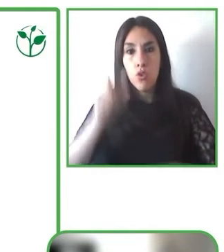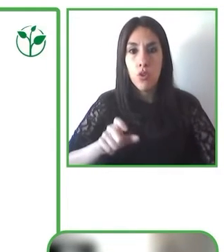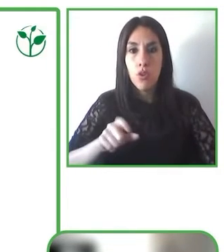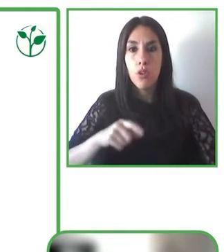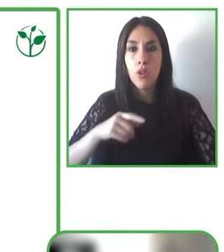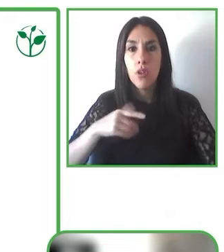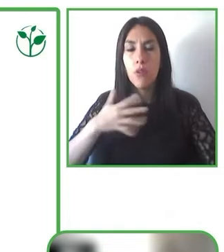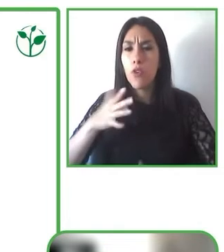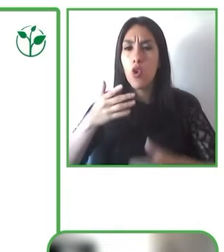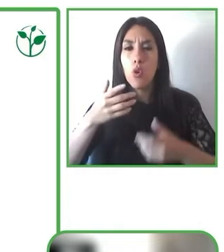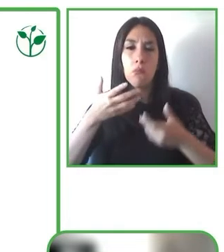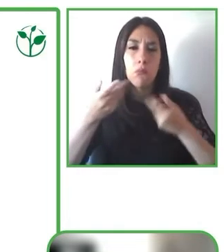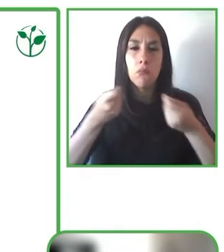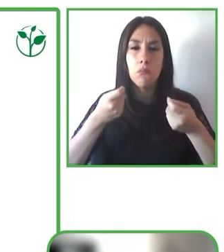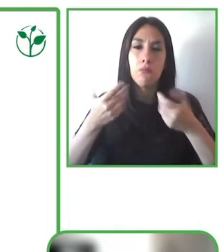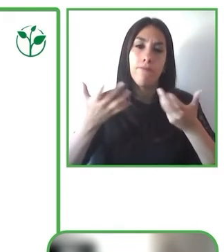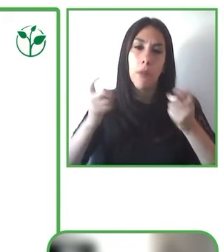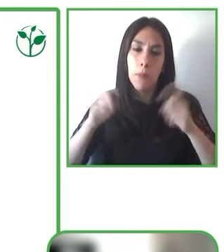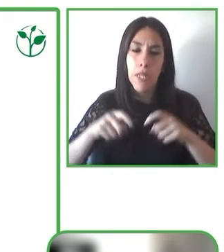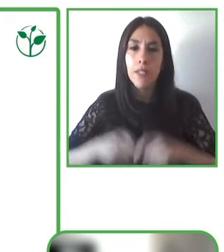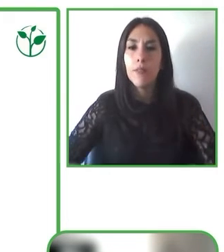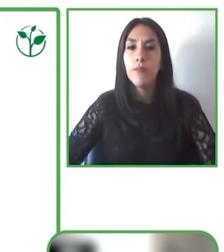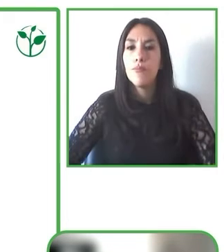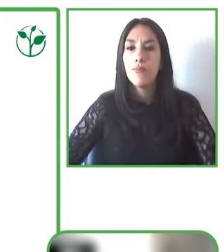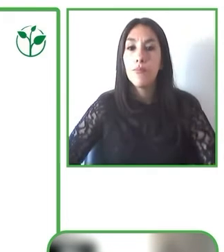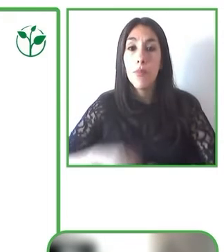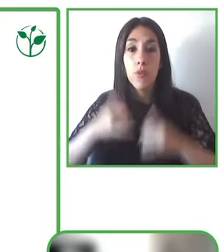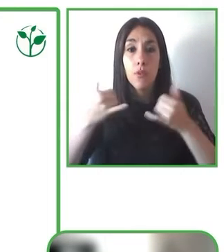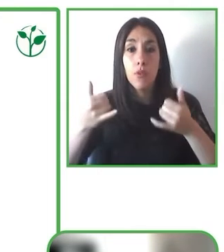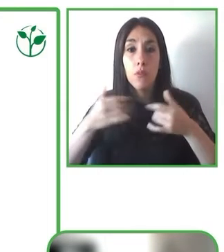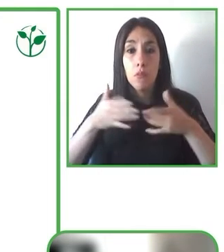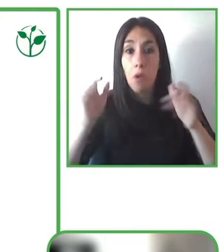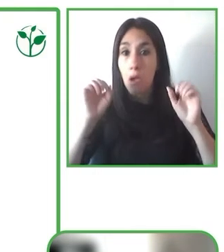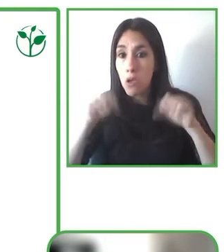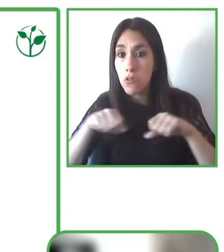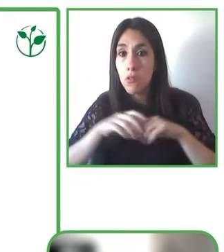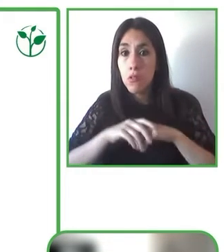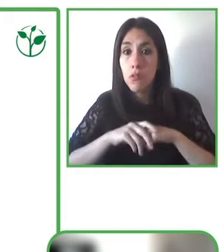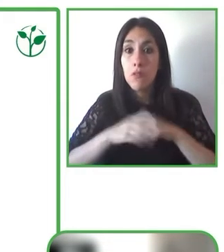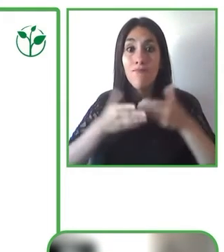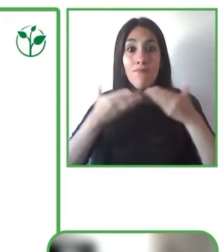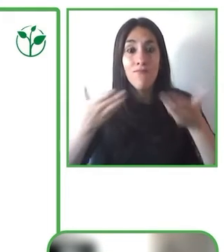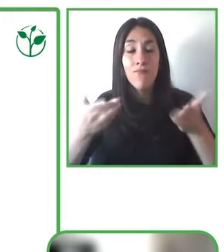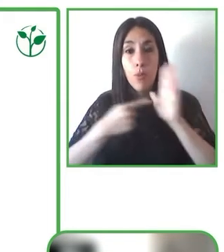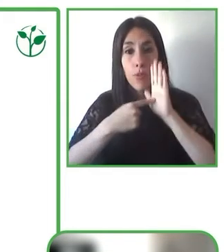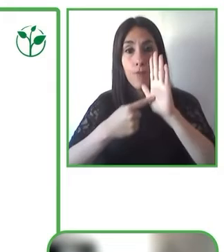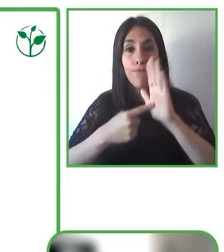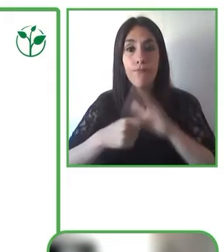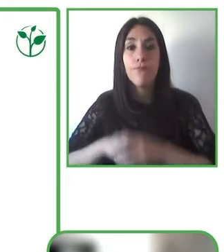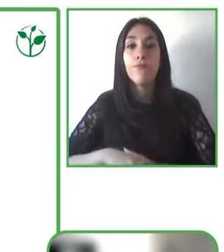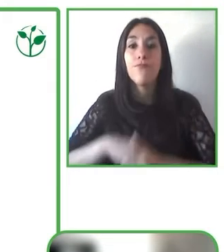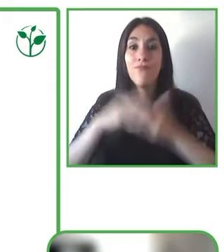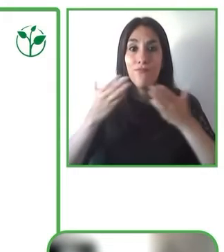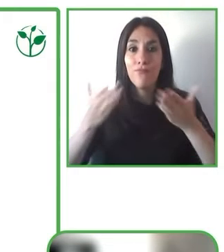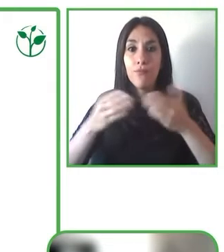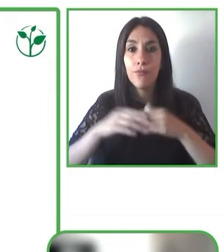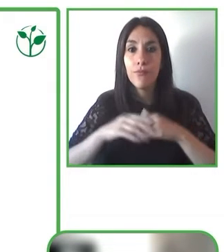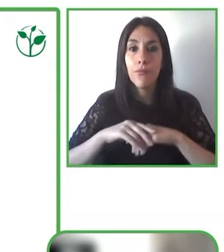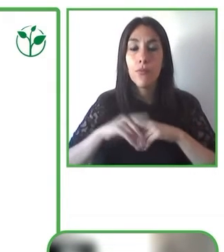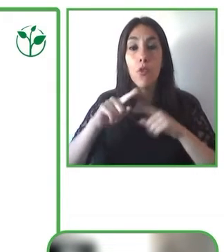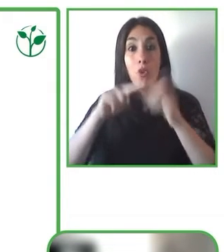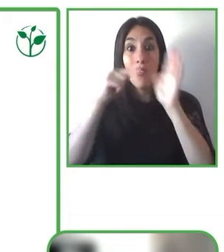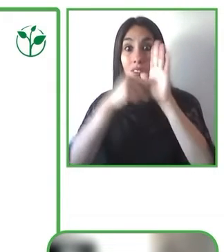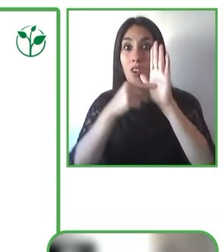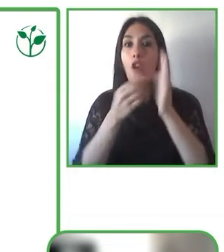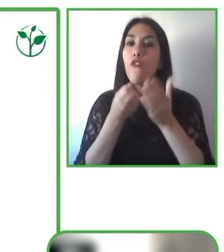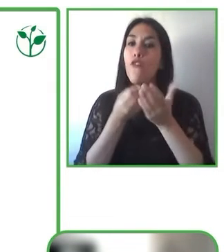Así pueden presentar esa información para un usuario particular, por ejemplo, uno que tiene una